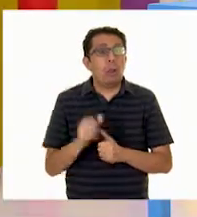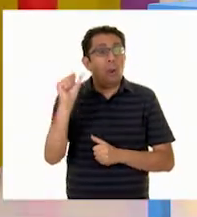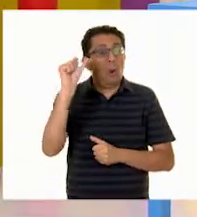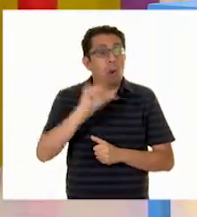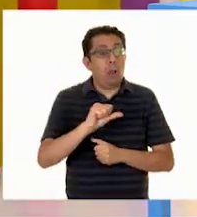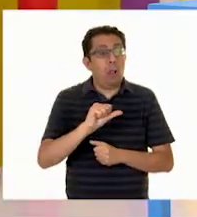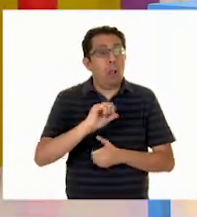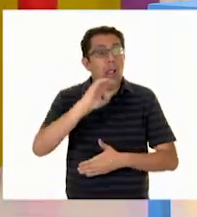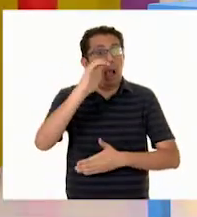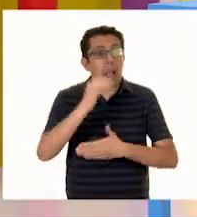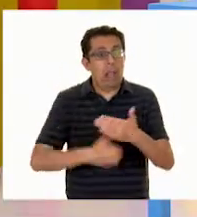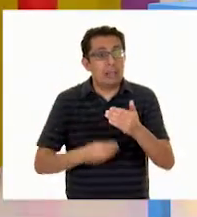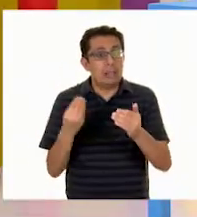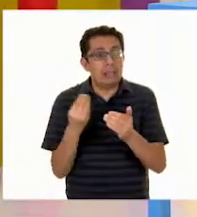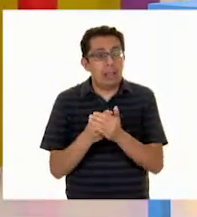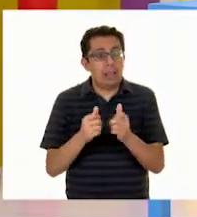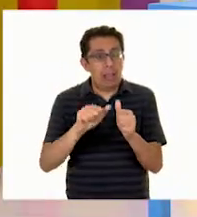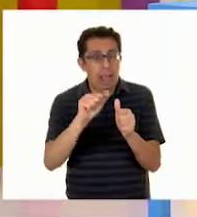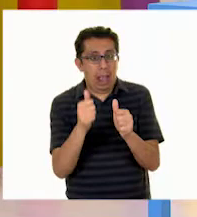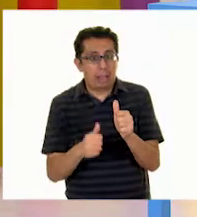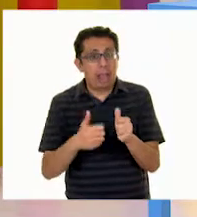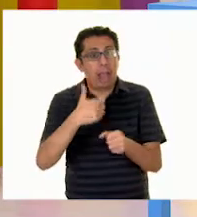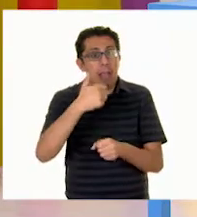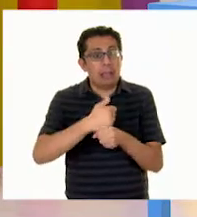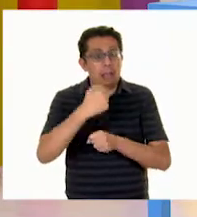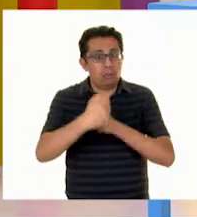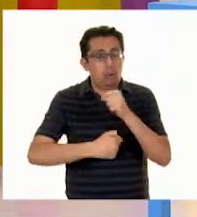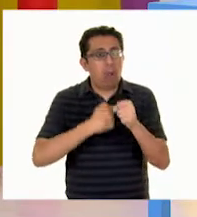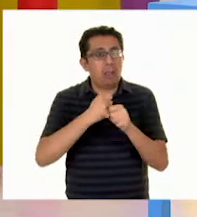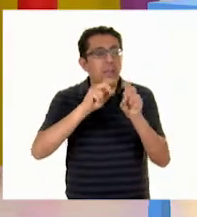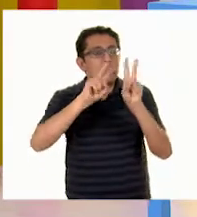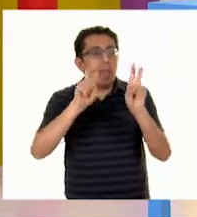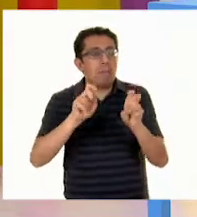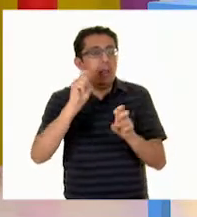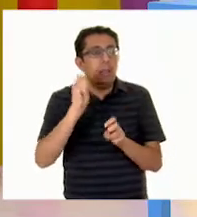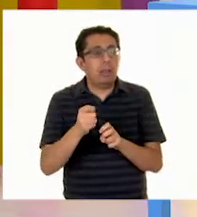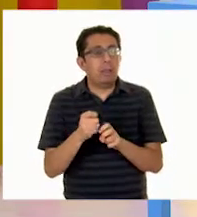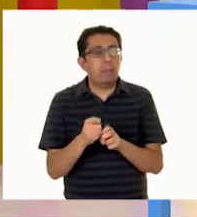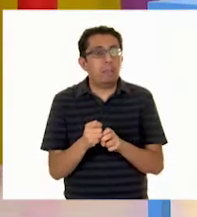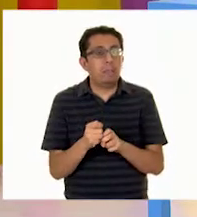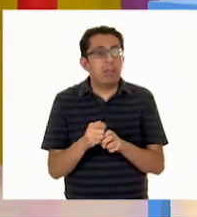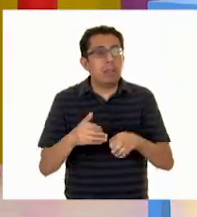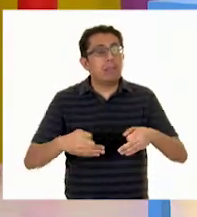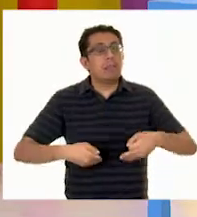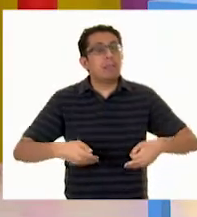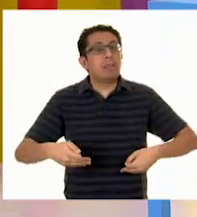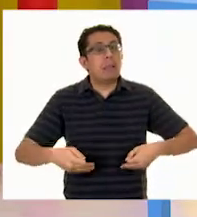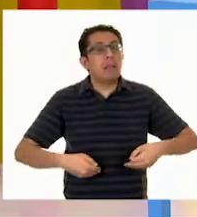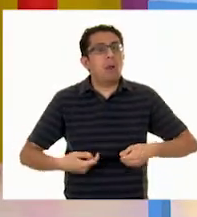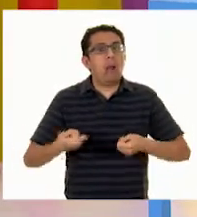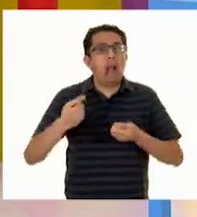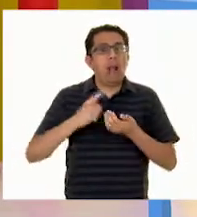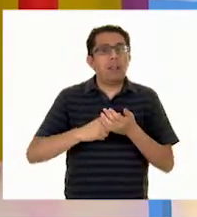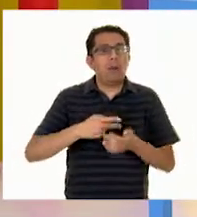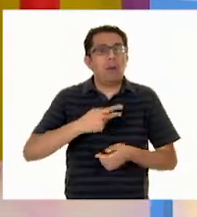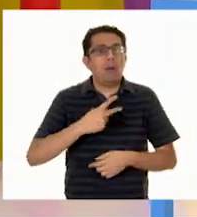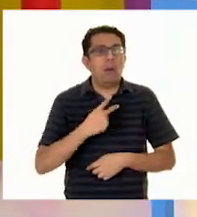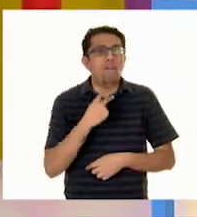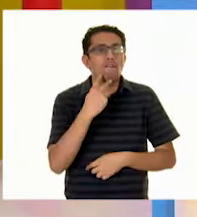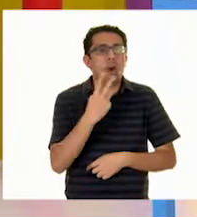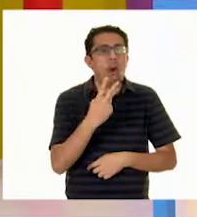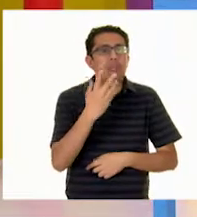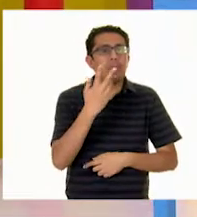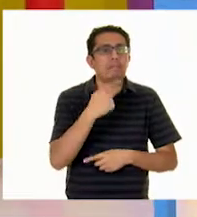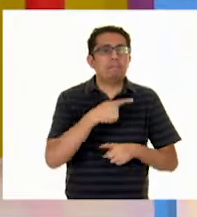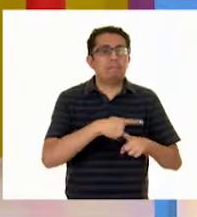hoy Hemos terminado Con la clase de artes De sexto grado El tema fue El teatro Y sus voces Esperamos que lo